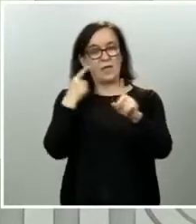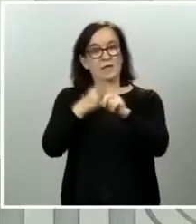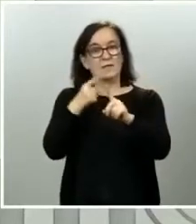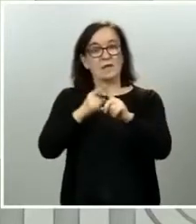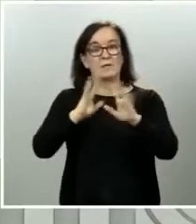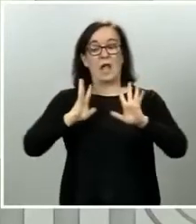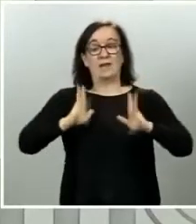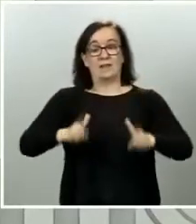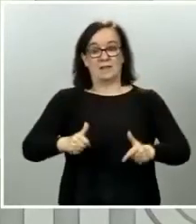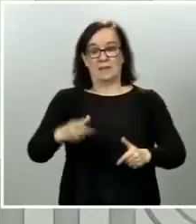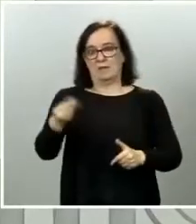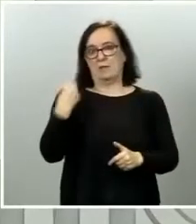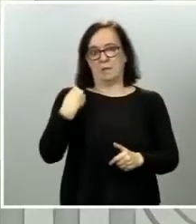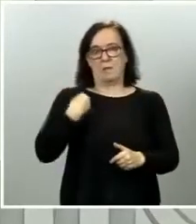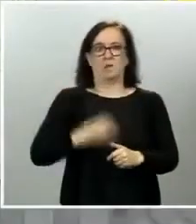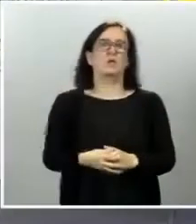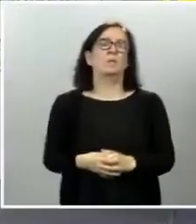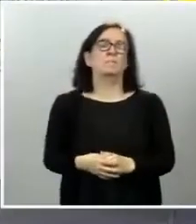usted me pregunta.